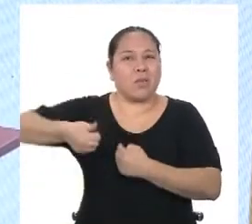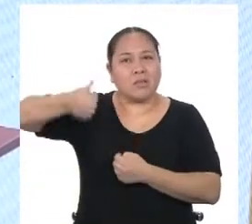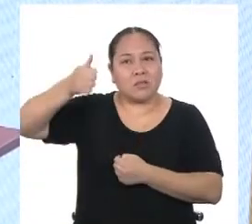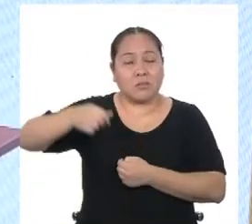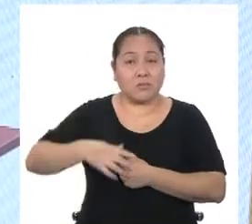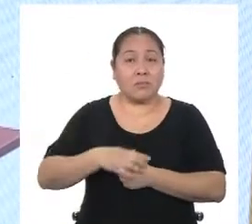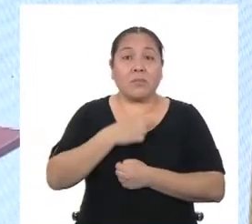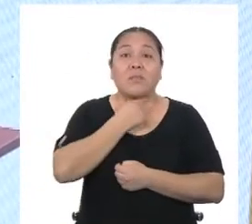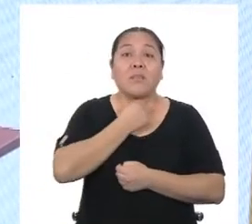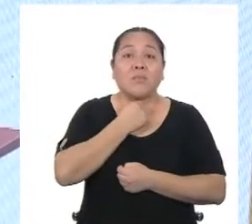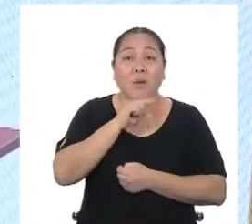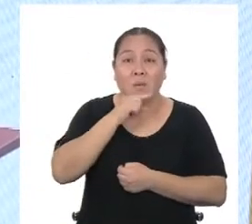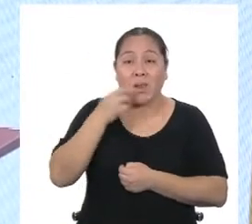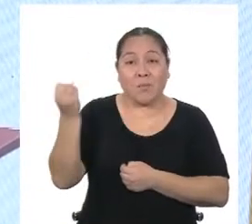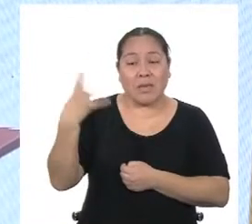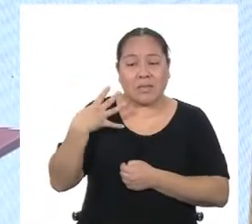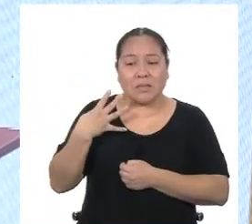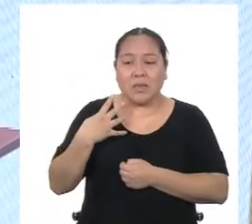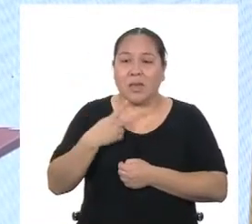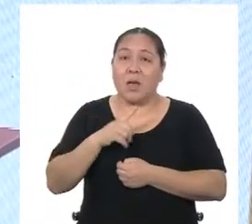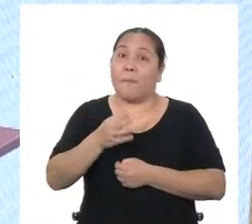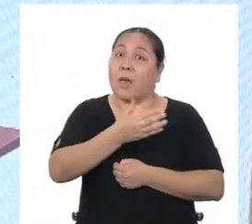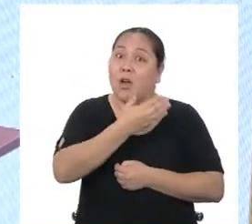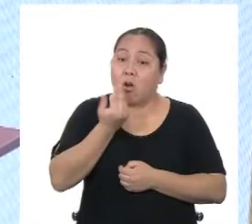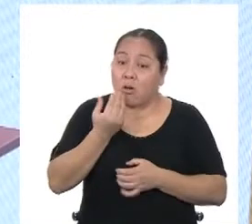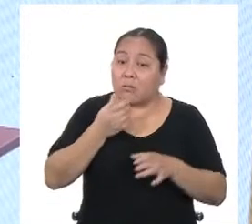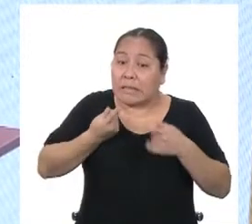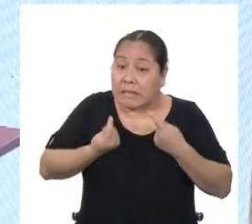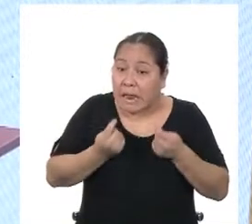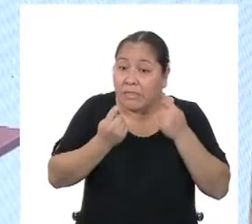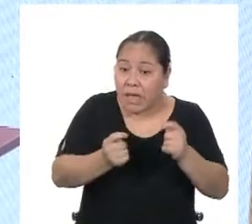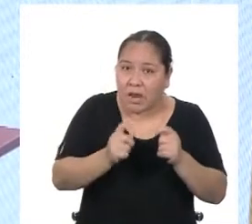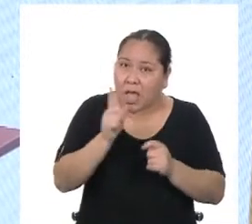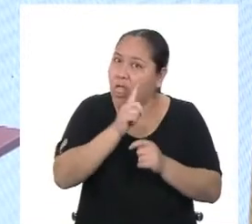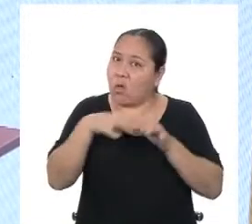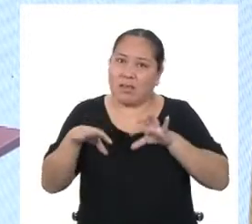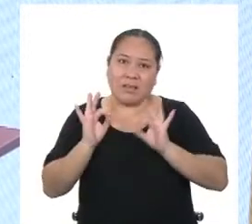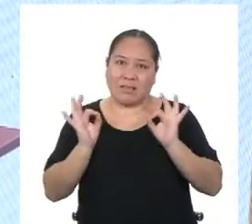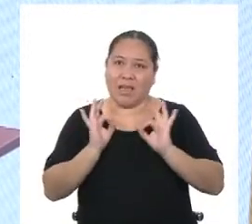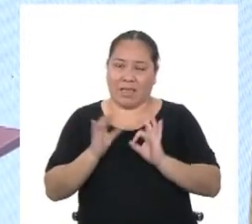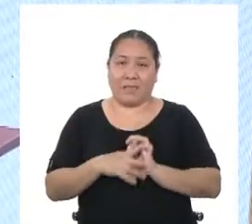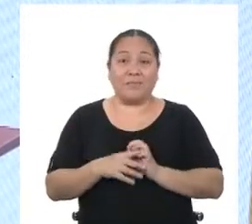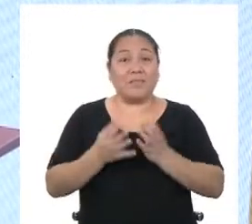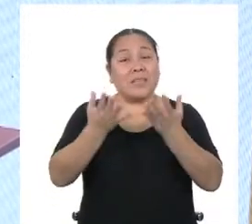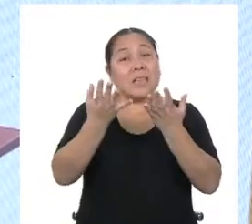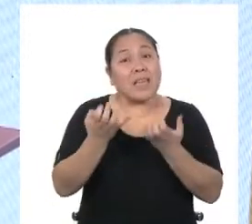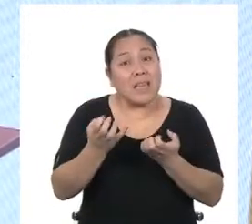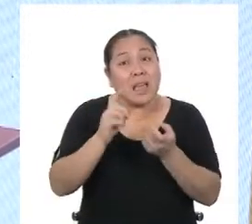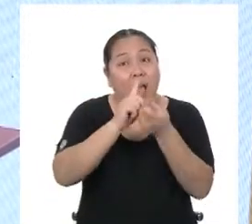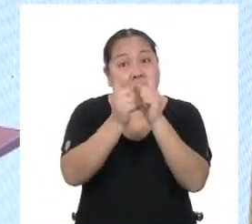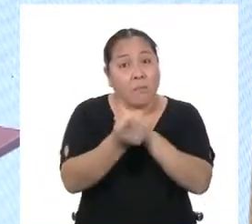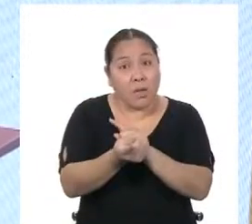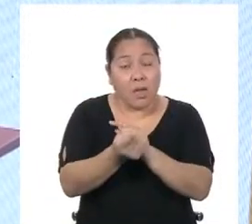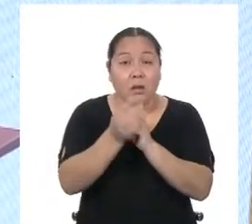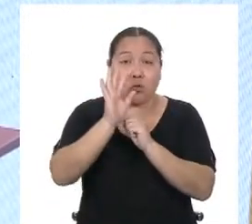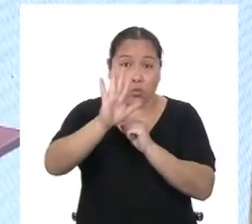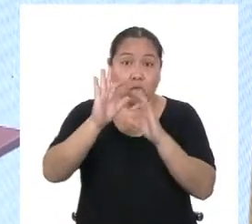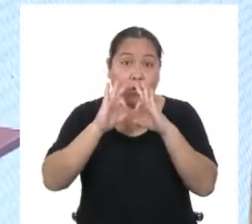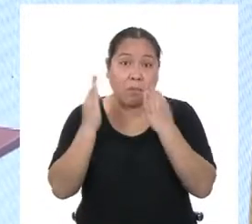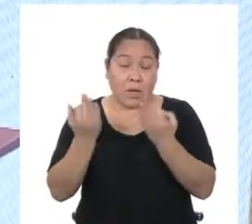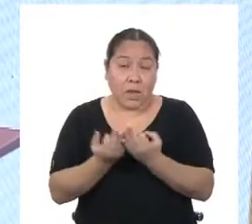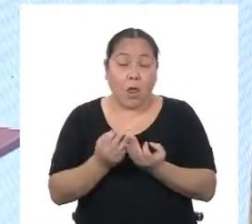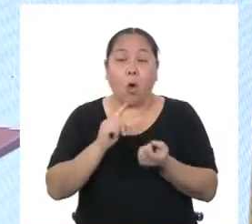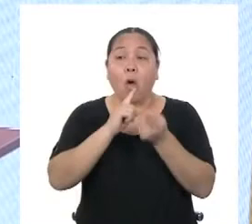abuela, no hay peor gestión que la que no se hace. Si queremos cambiar algo en nuestra familia o nuestra comunidad o en nuestro país,